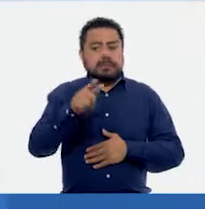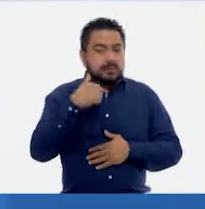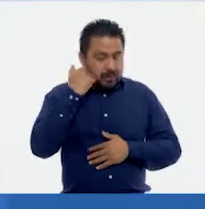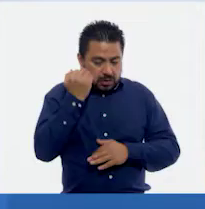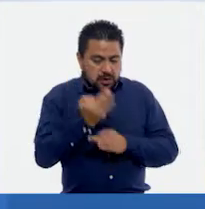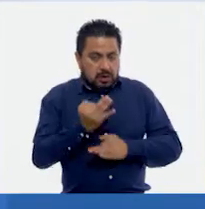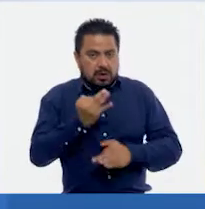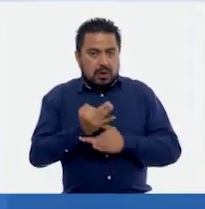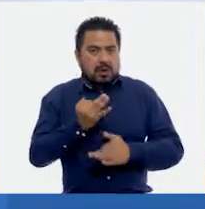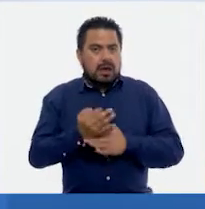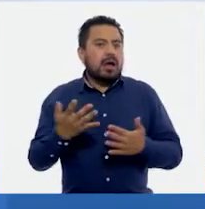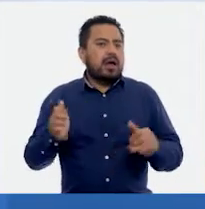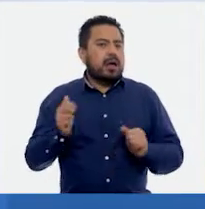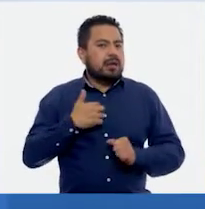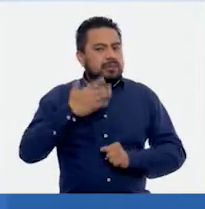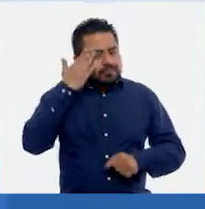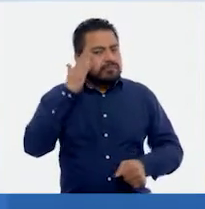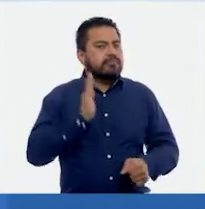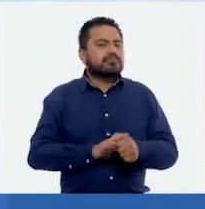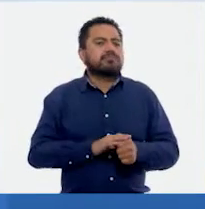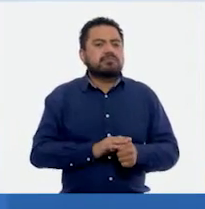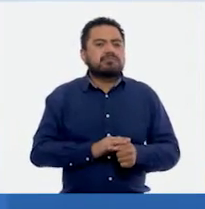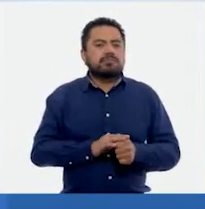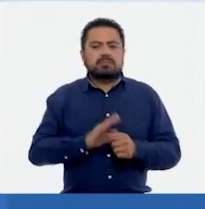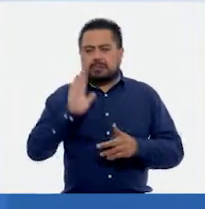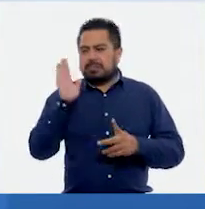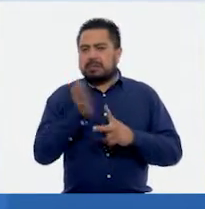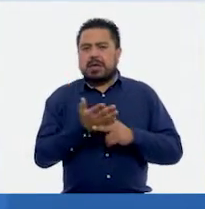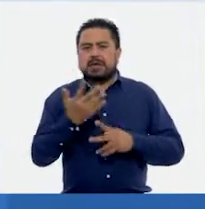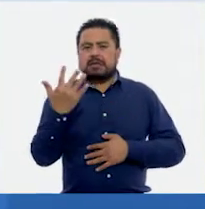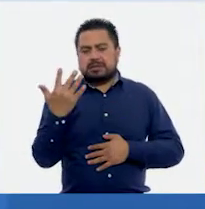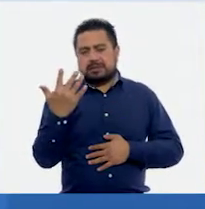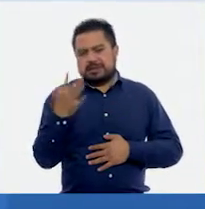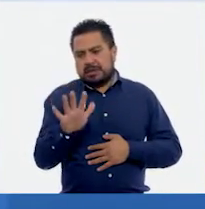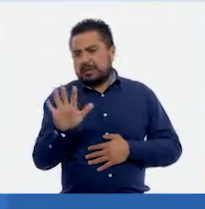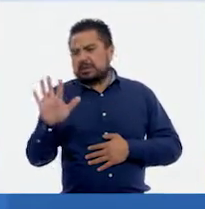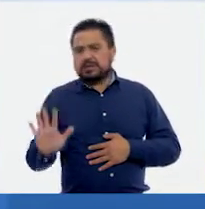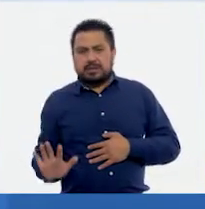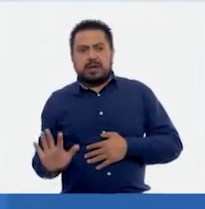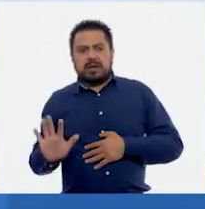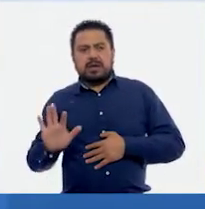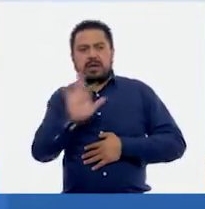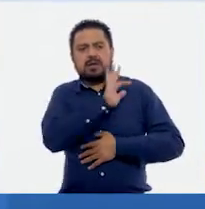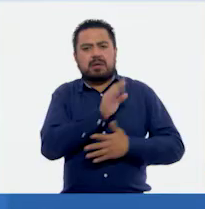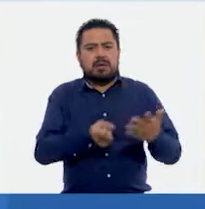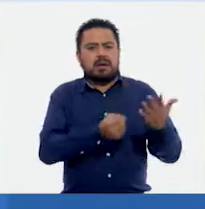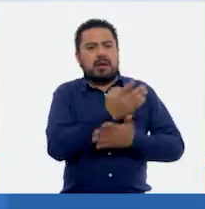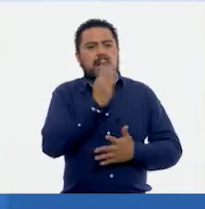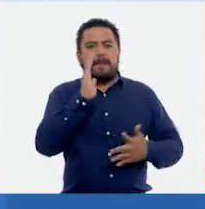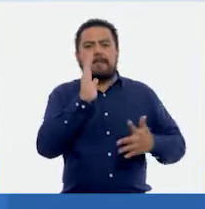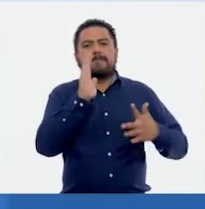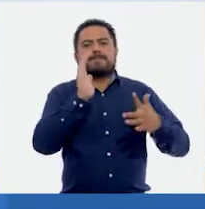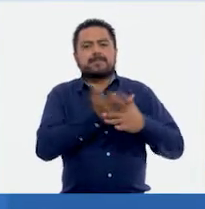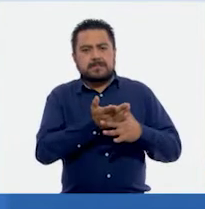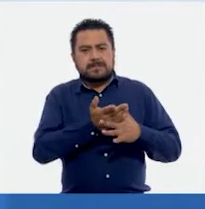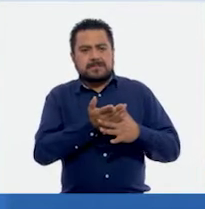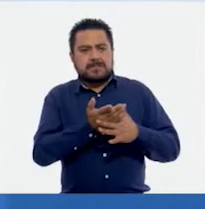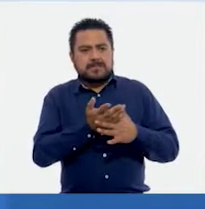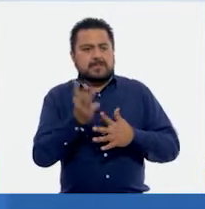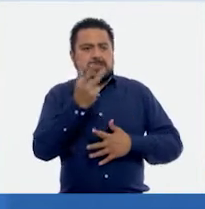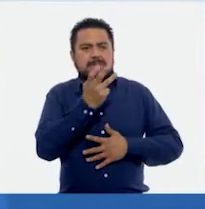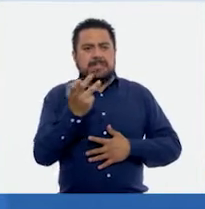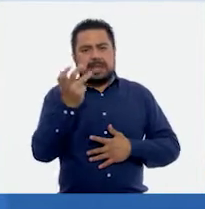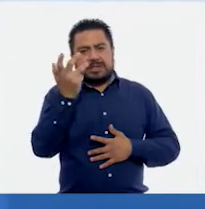ahora, ya sabemos que la mitad de 10 es el 5, y como tú bien dices, pues sacamos la mitad de